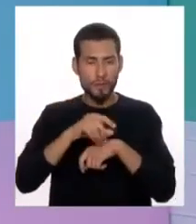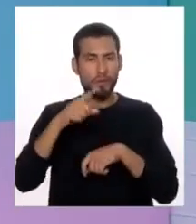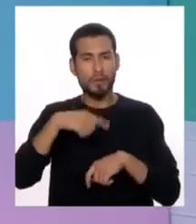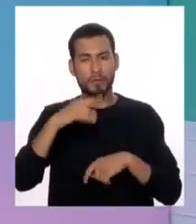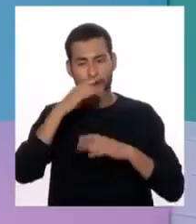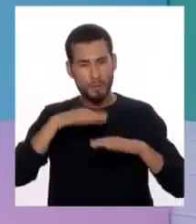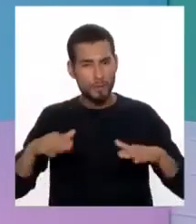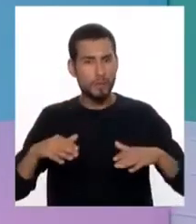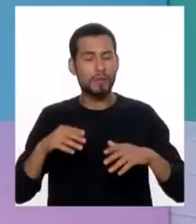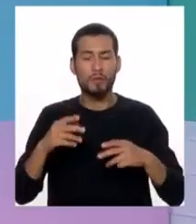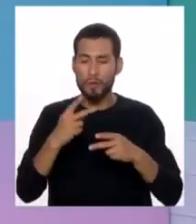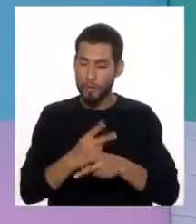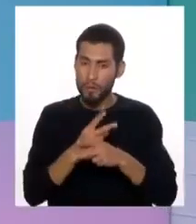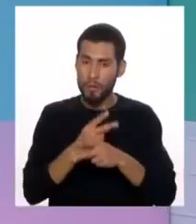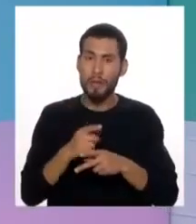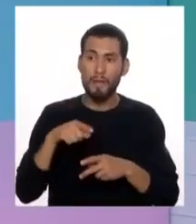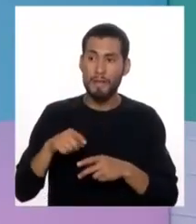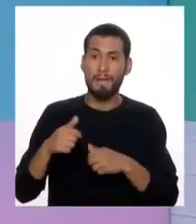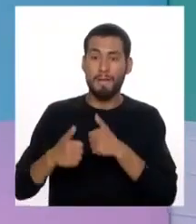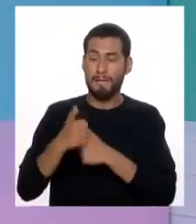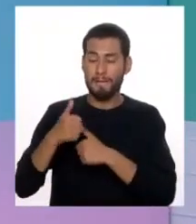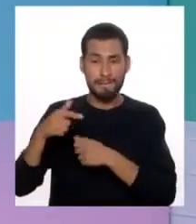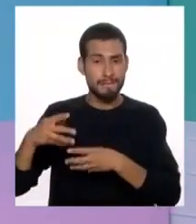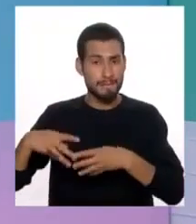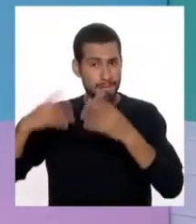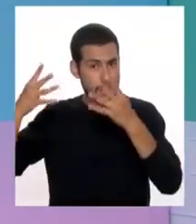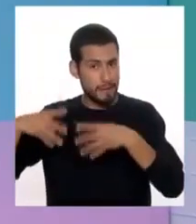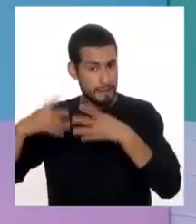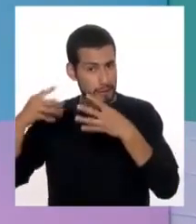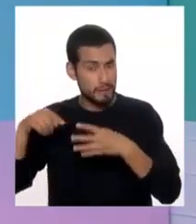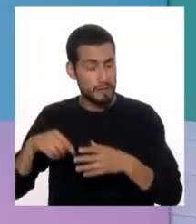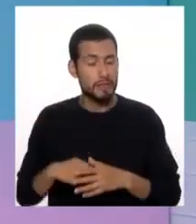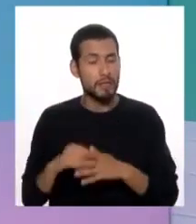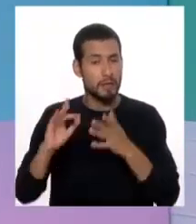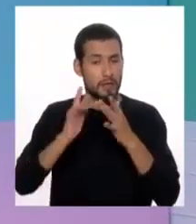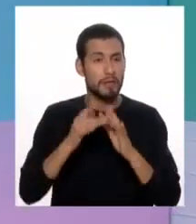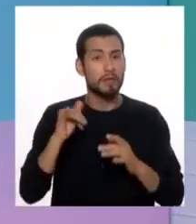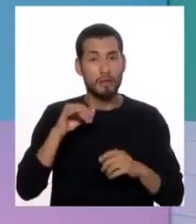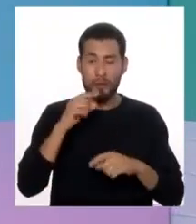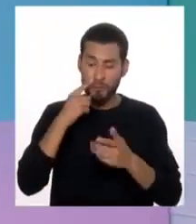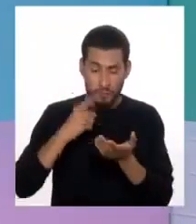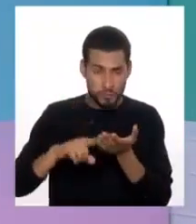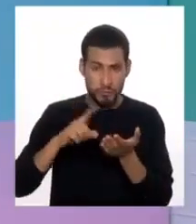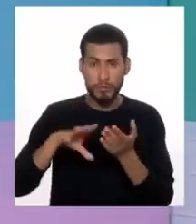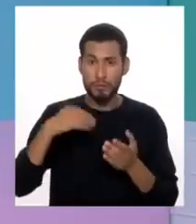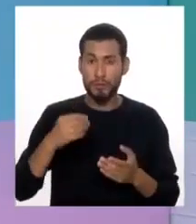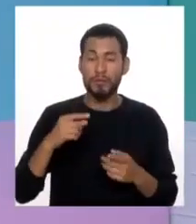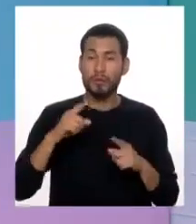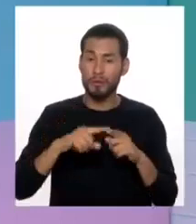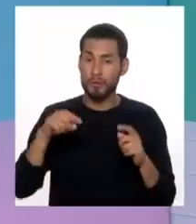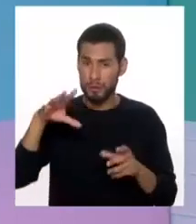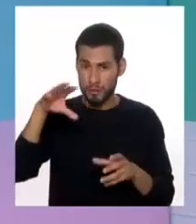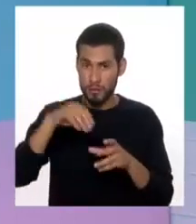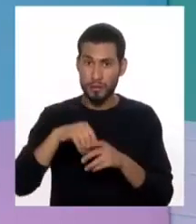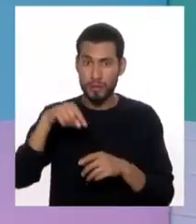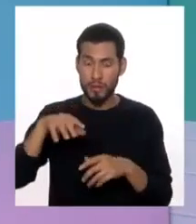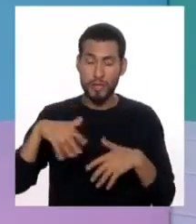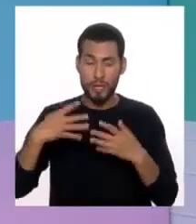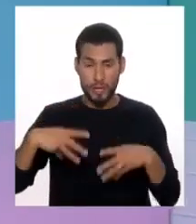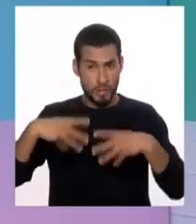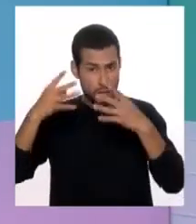sobre estos riesgos de las redes sociales y también para que supervisen. Porque hay páginas incluso donde